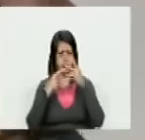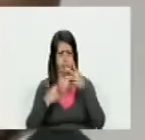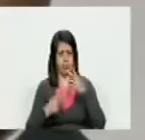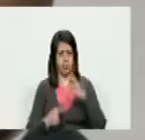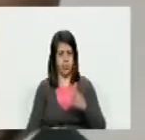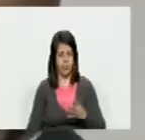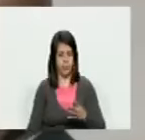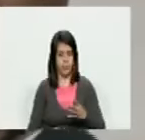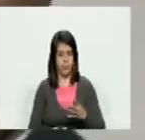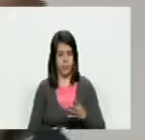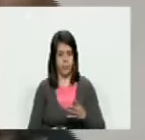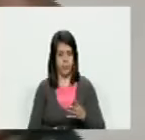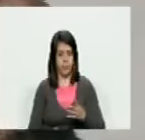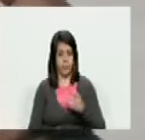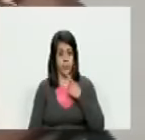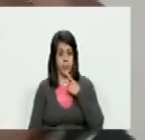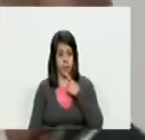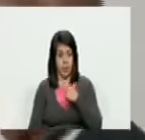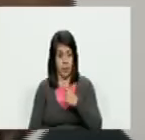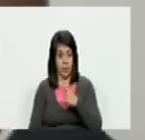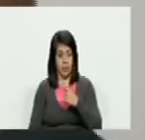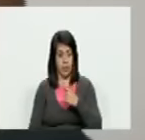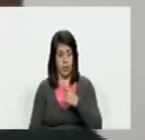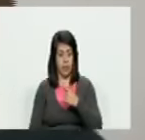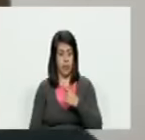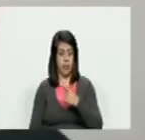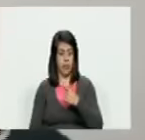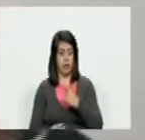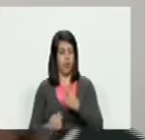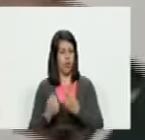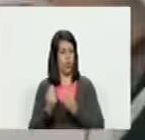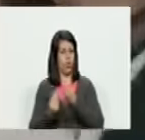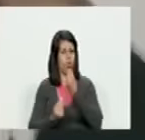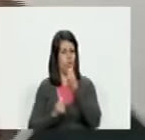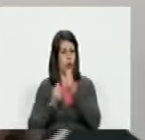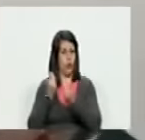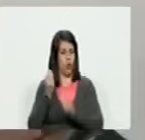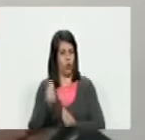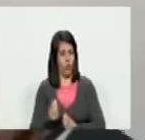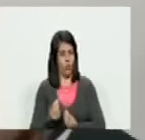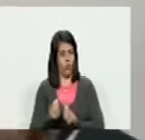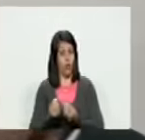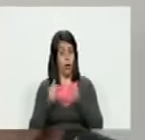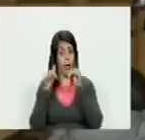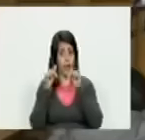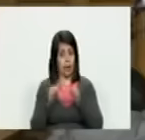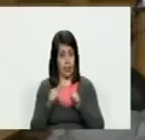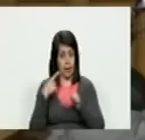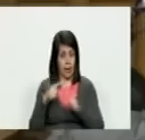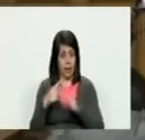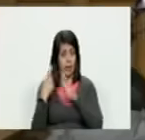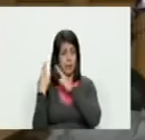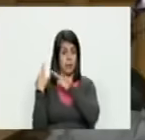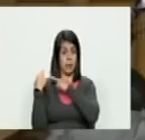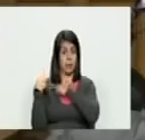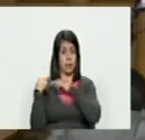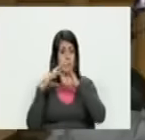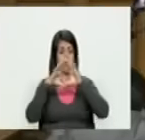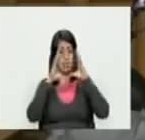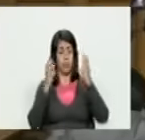etcétera donde lo que señalan es cómo es posible que existan voceros en el mundo